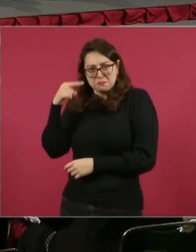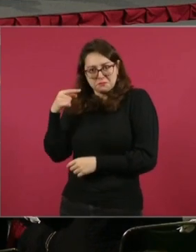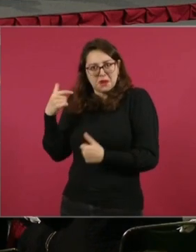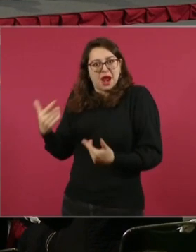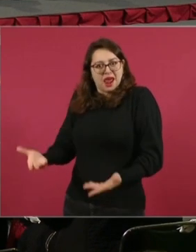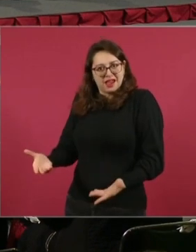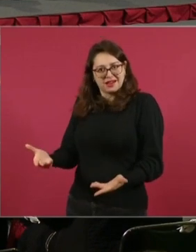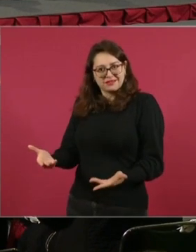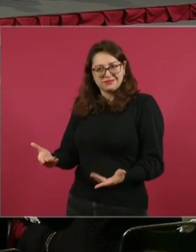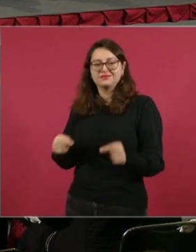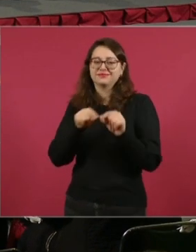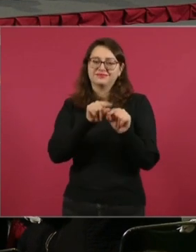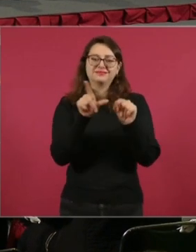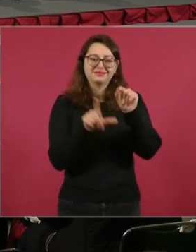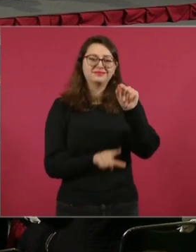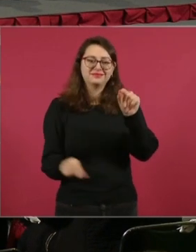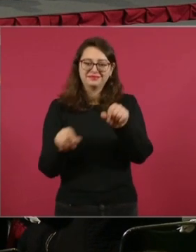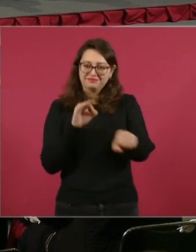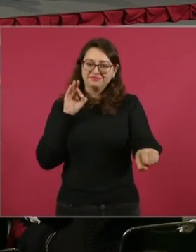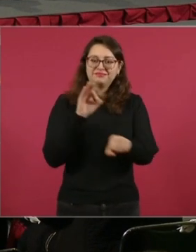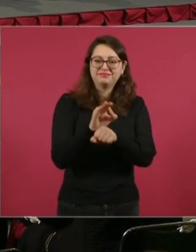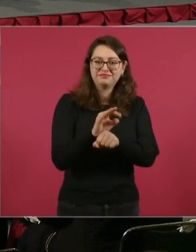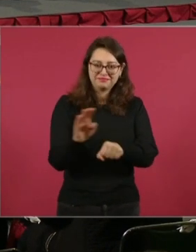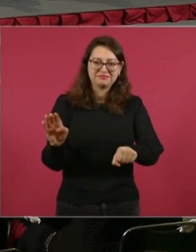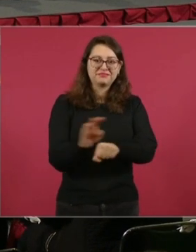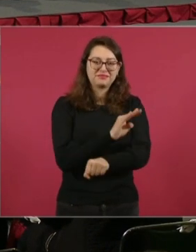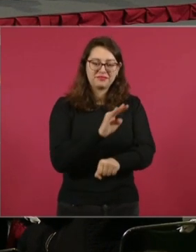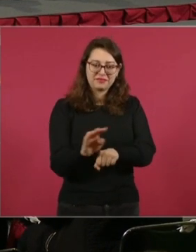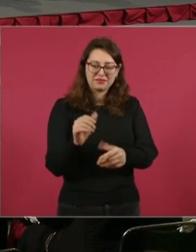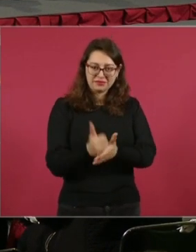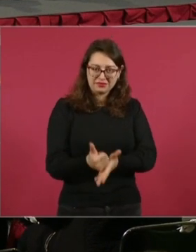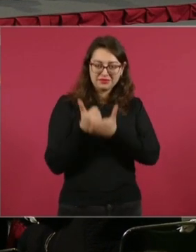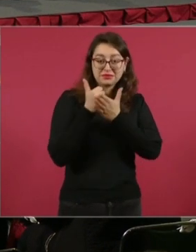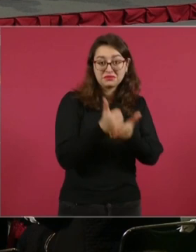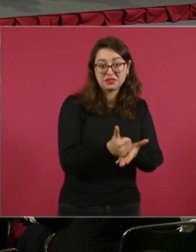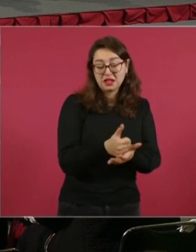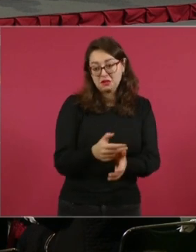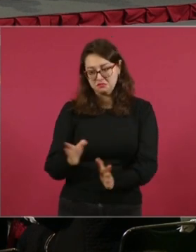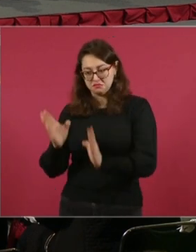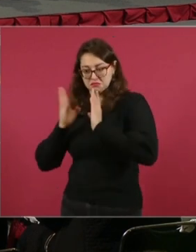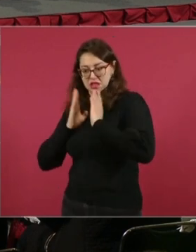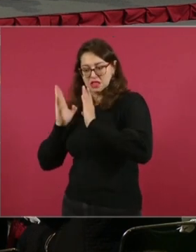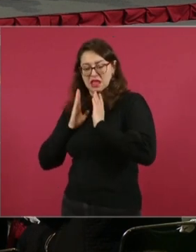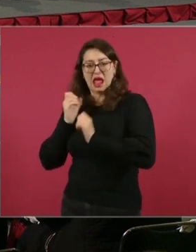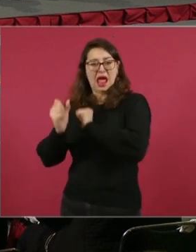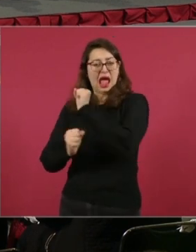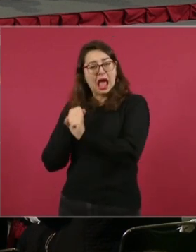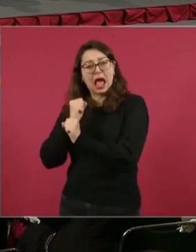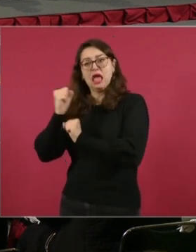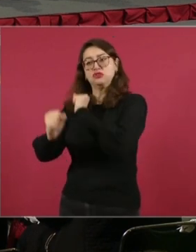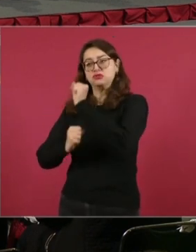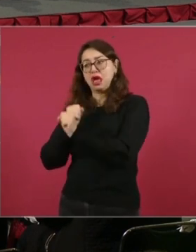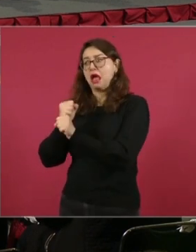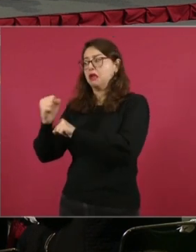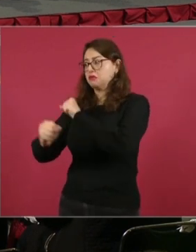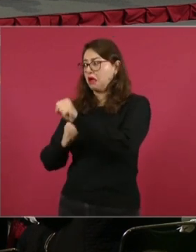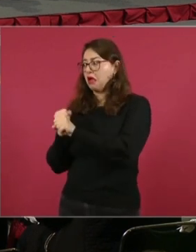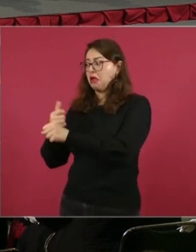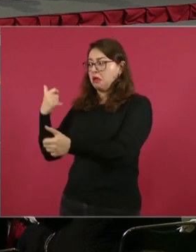que por muchos años se ha preparado nuestro personal, hoy en esta administración tenemos esta gran